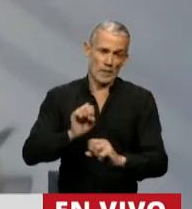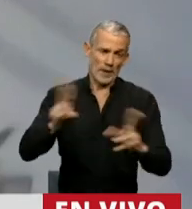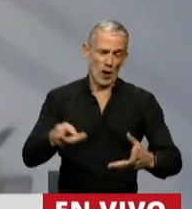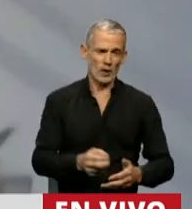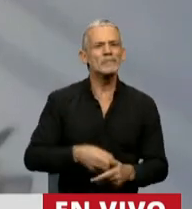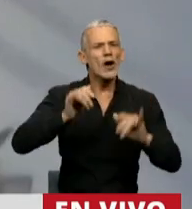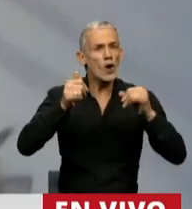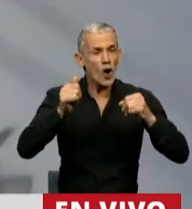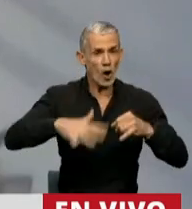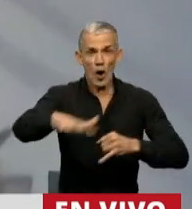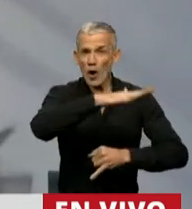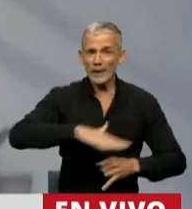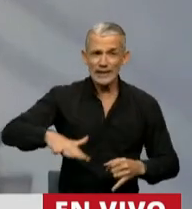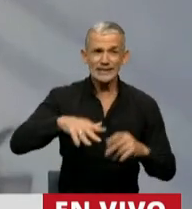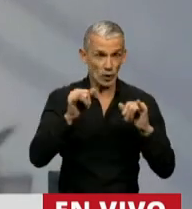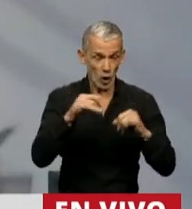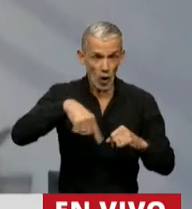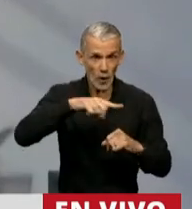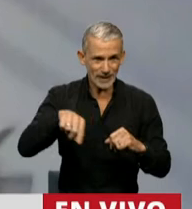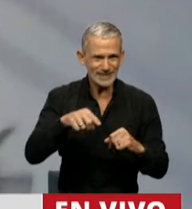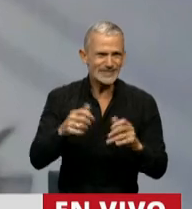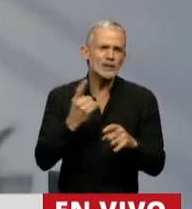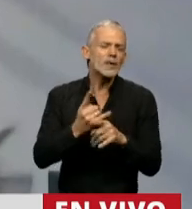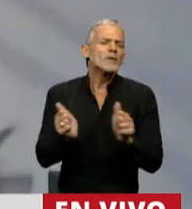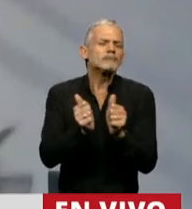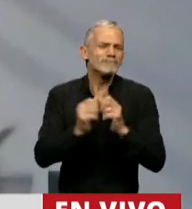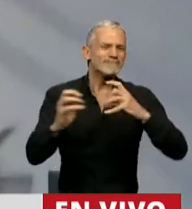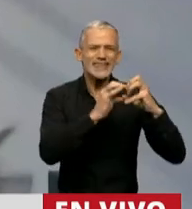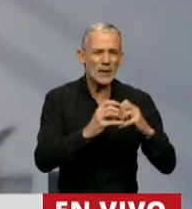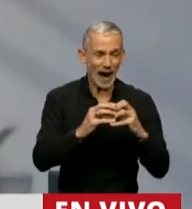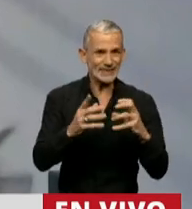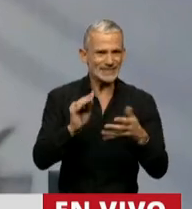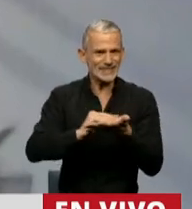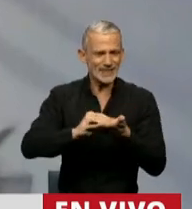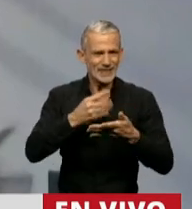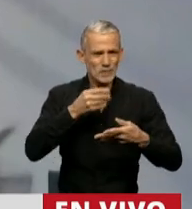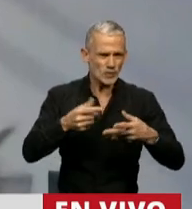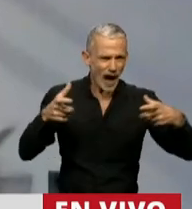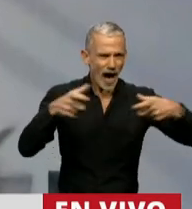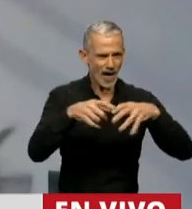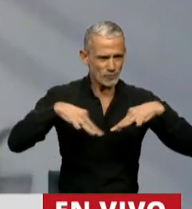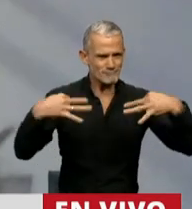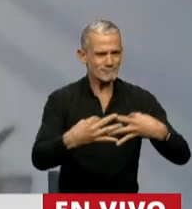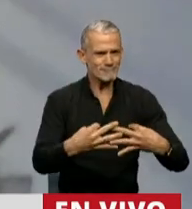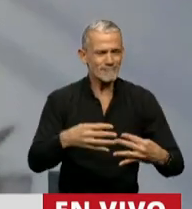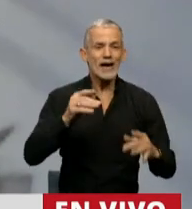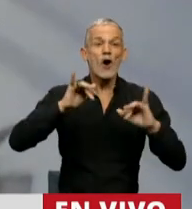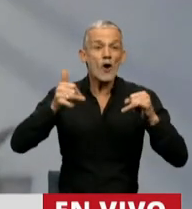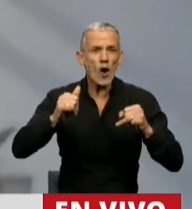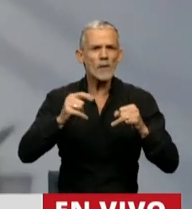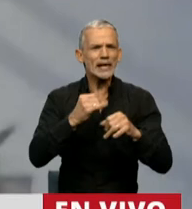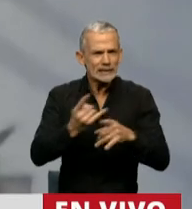Los jóvenes, los jóvenes que nos acompañaron en los debates, en la Cámara de Diputados, los jóvenes que